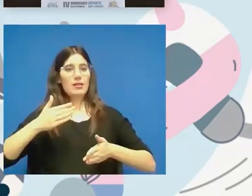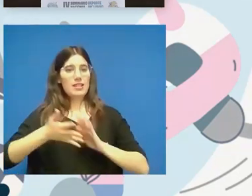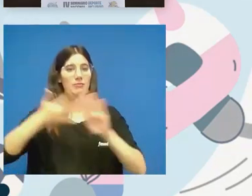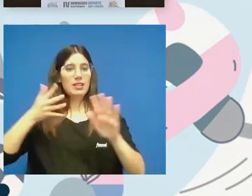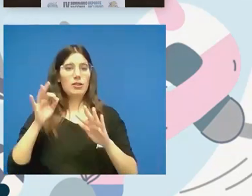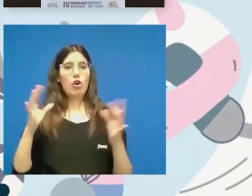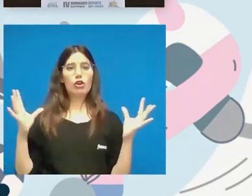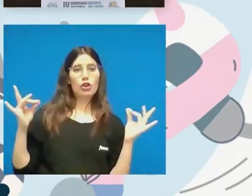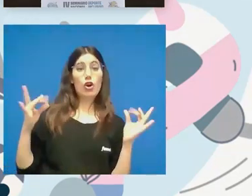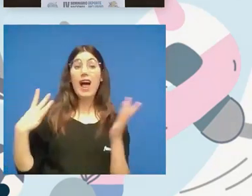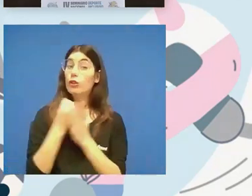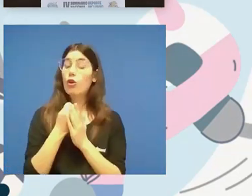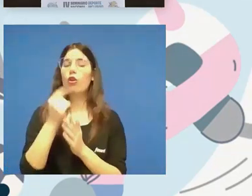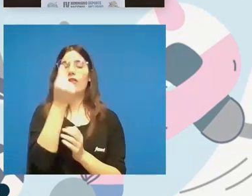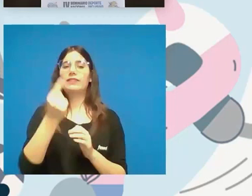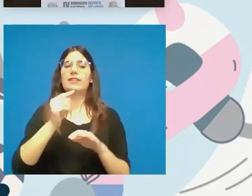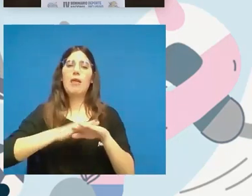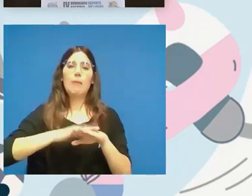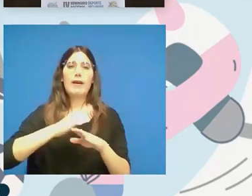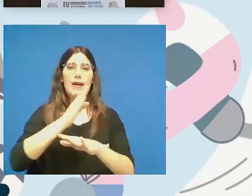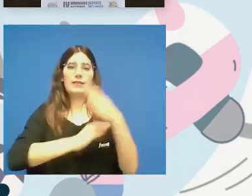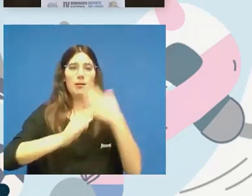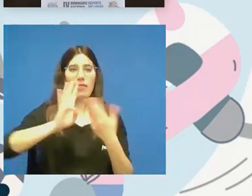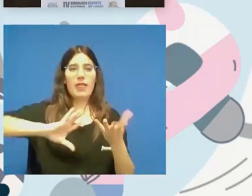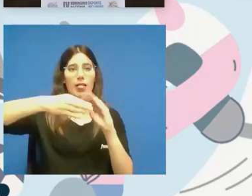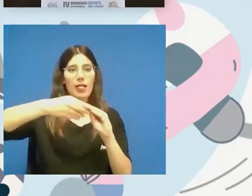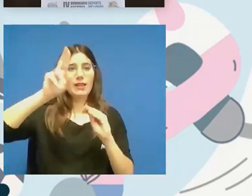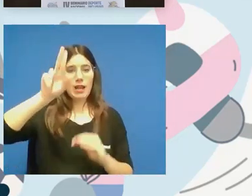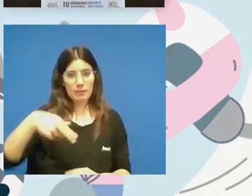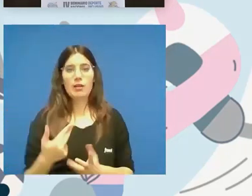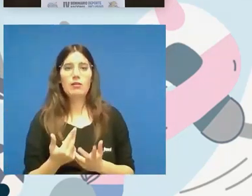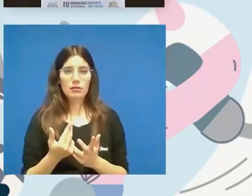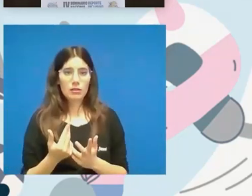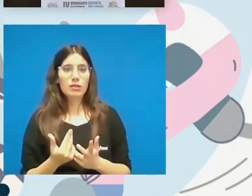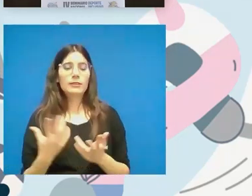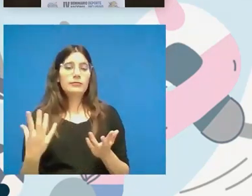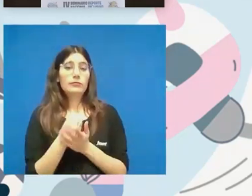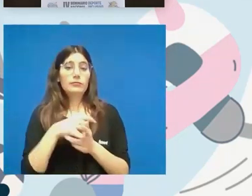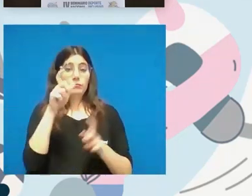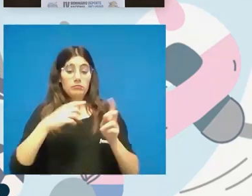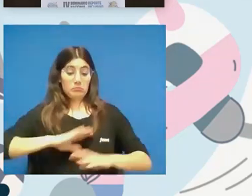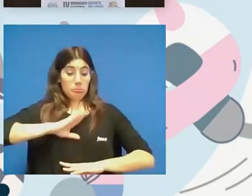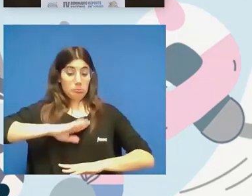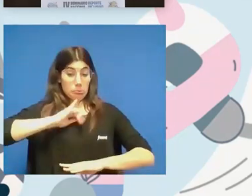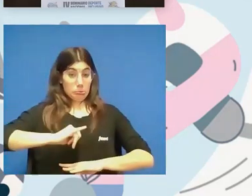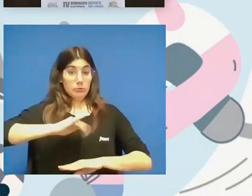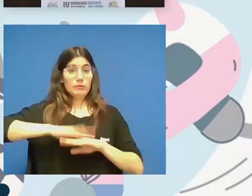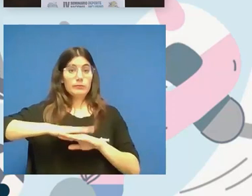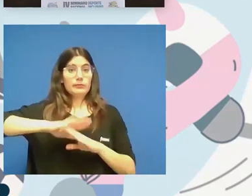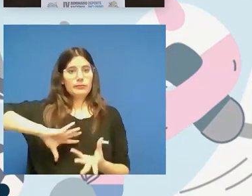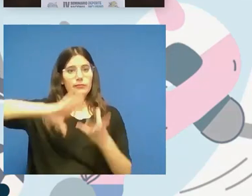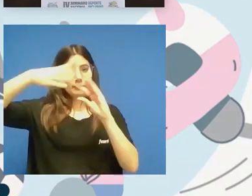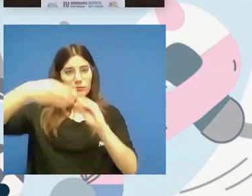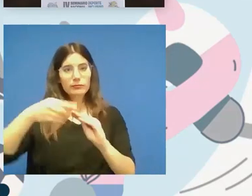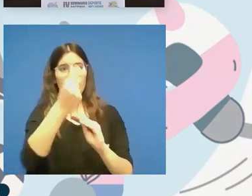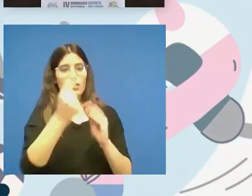que diseñen todas las las personas que tengan capacidad que diseñen el el los